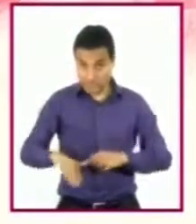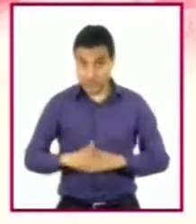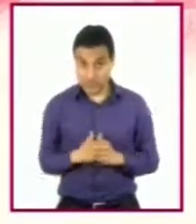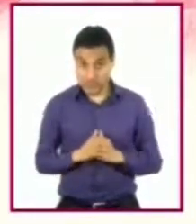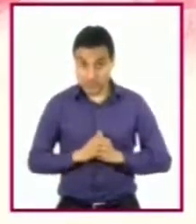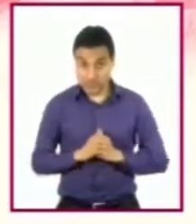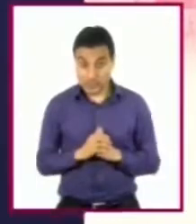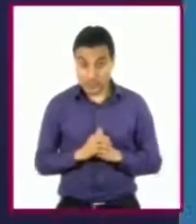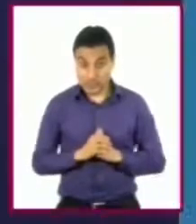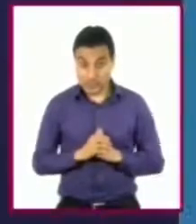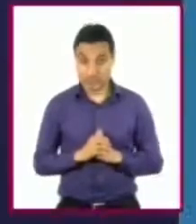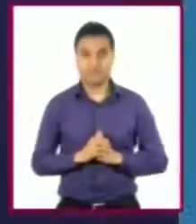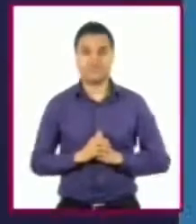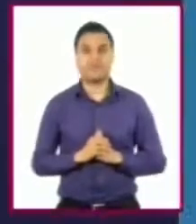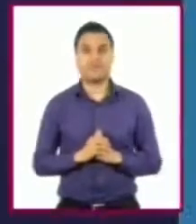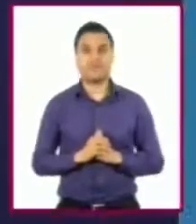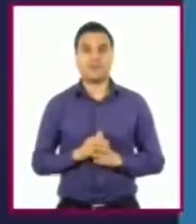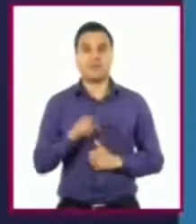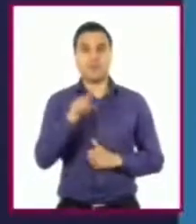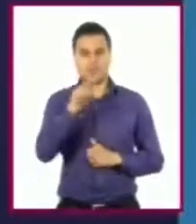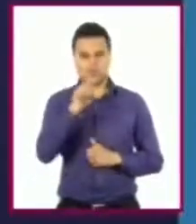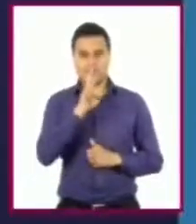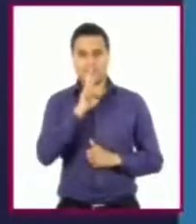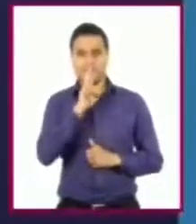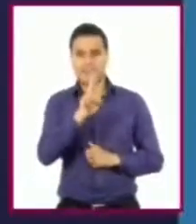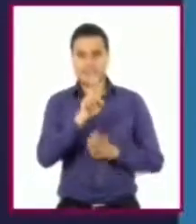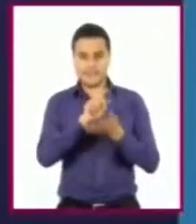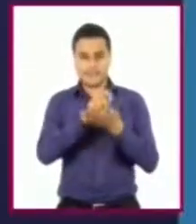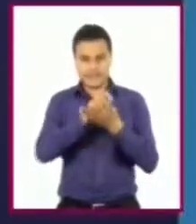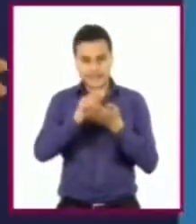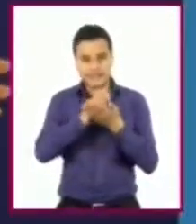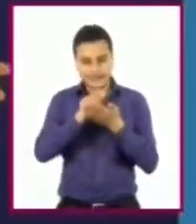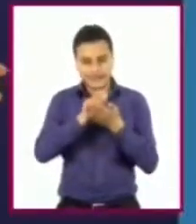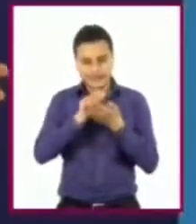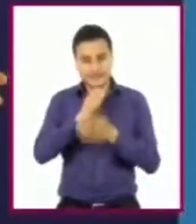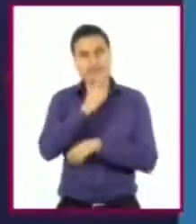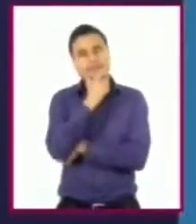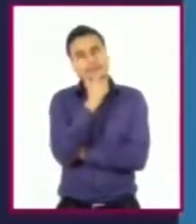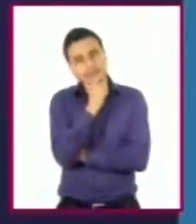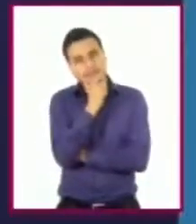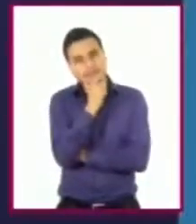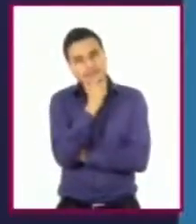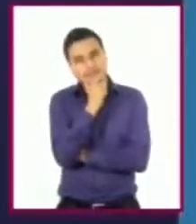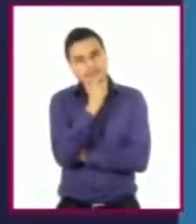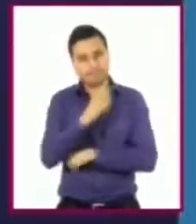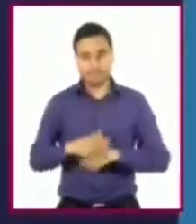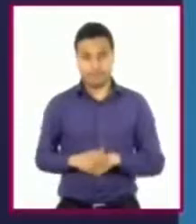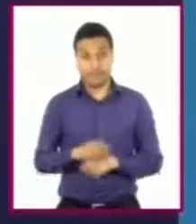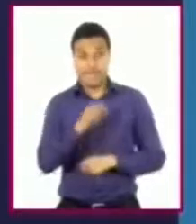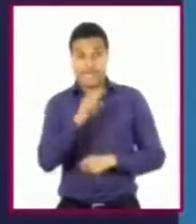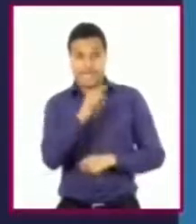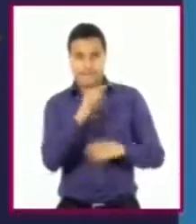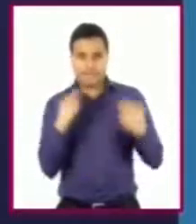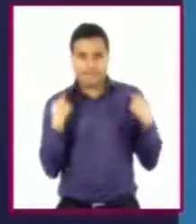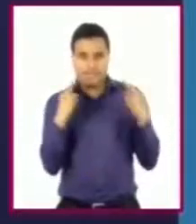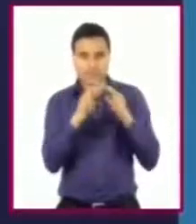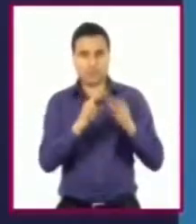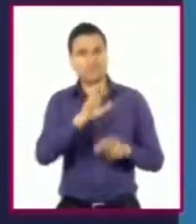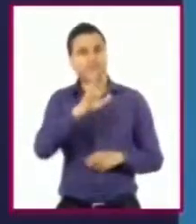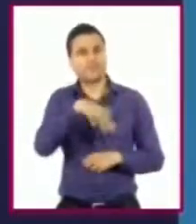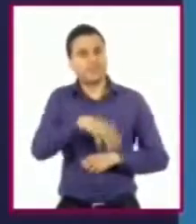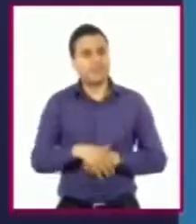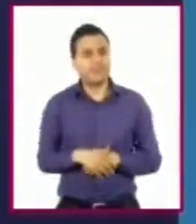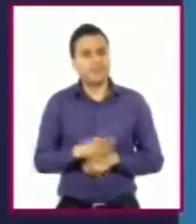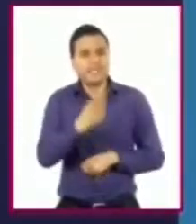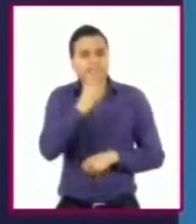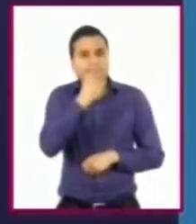En lo que ustedes responden o anotan algunas ideas principales, Uriel, ¿nos podrías compartir algunas